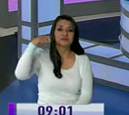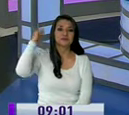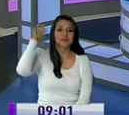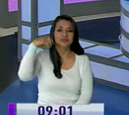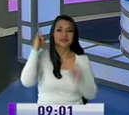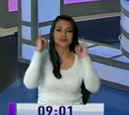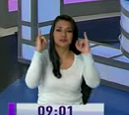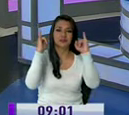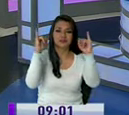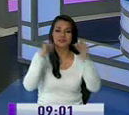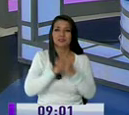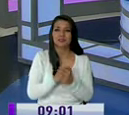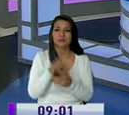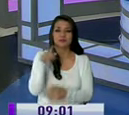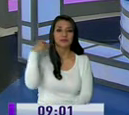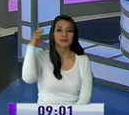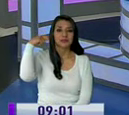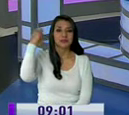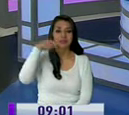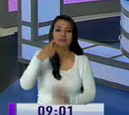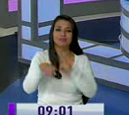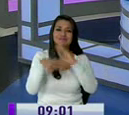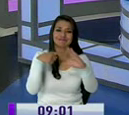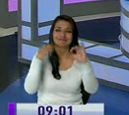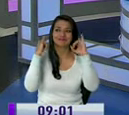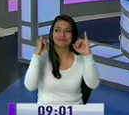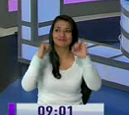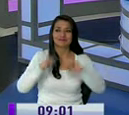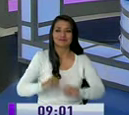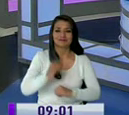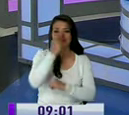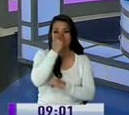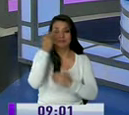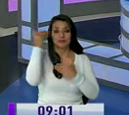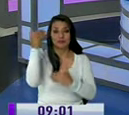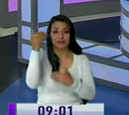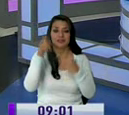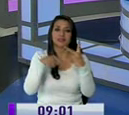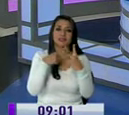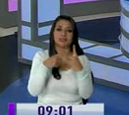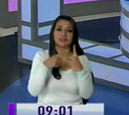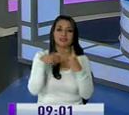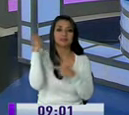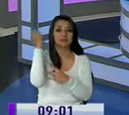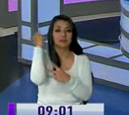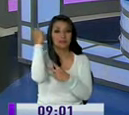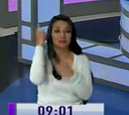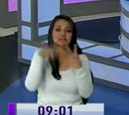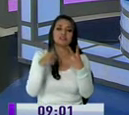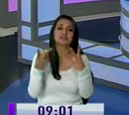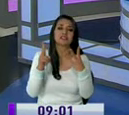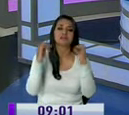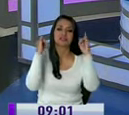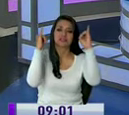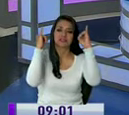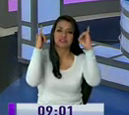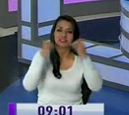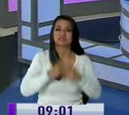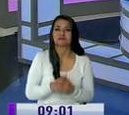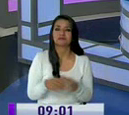planeta viral y todos sus videos que nos entretienen así que estamos política entretenimiento como pareciendo